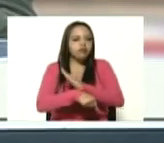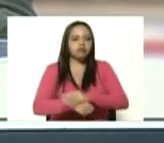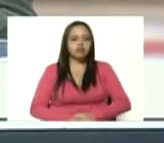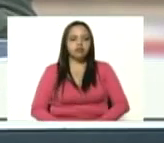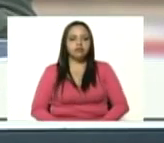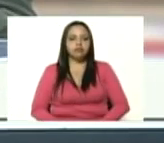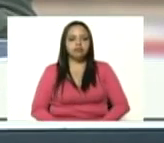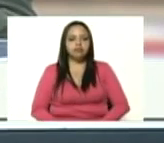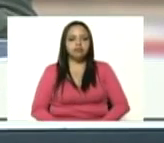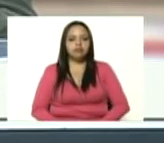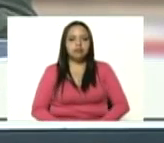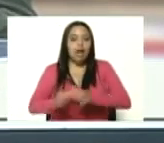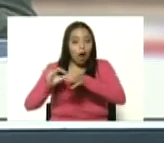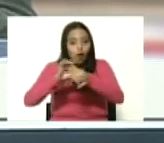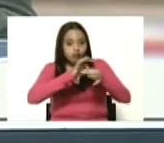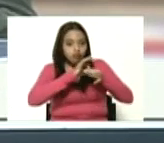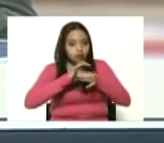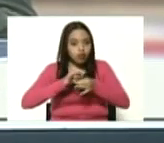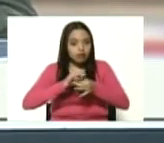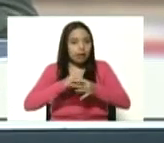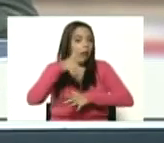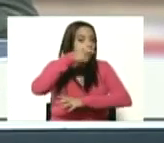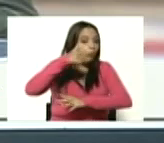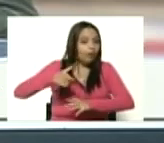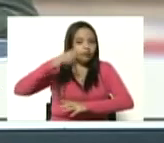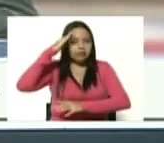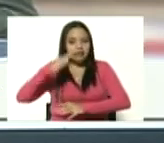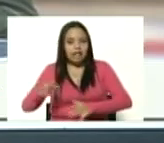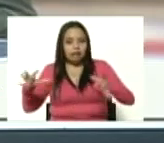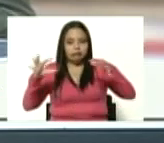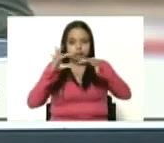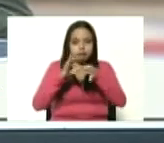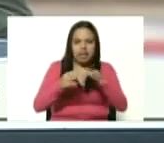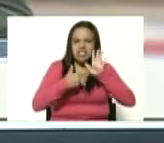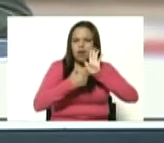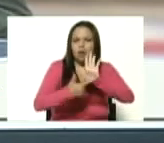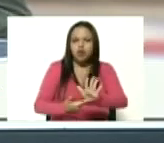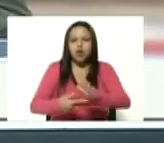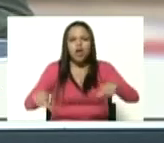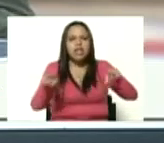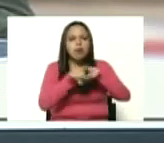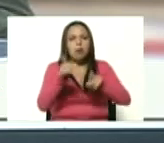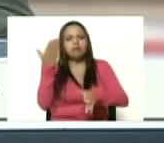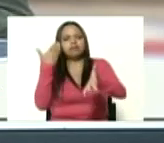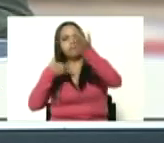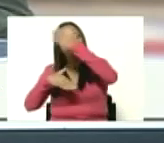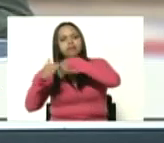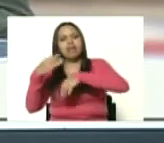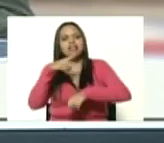esa unión cívico-militar que se demostró un día como hoy, hace 19 años.